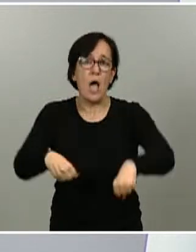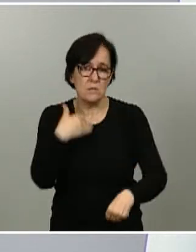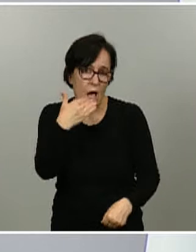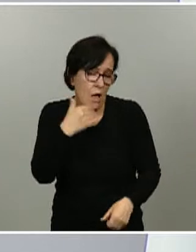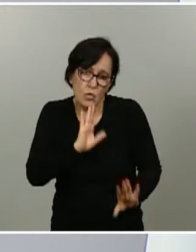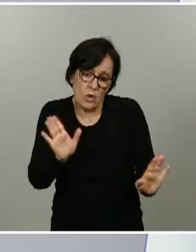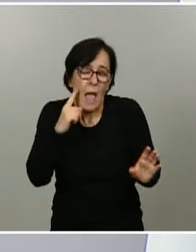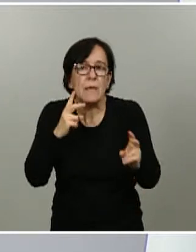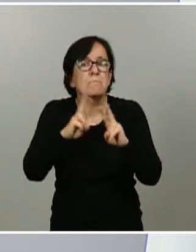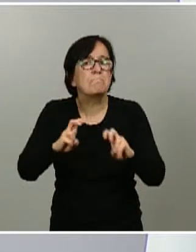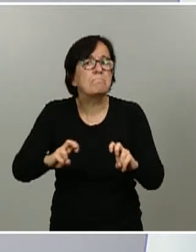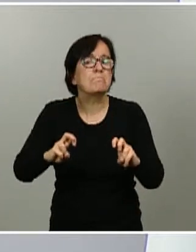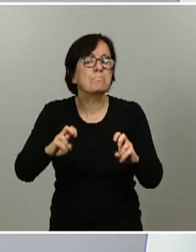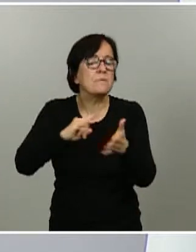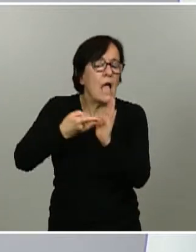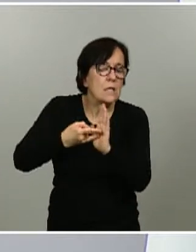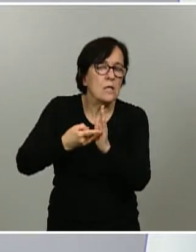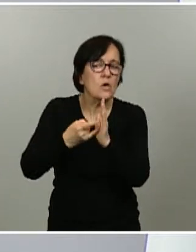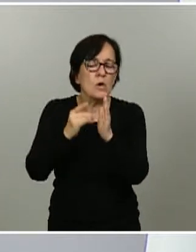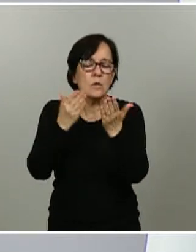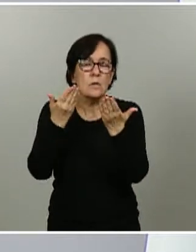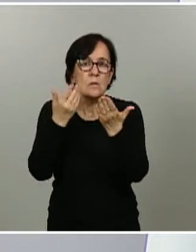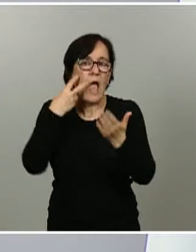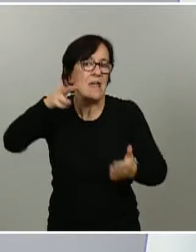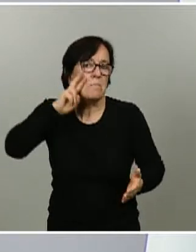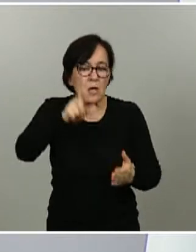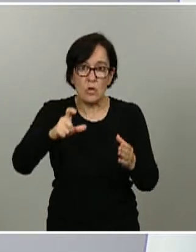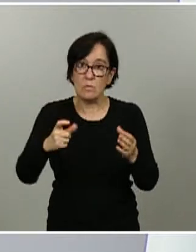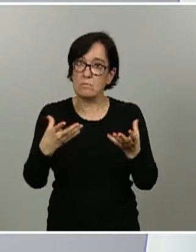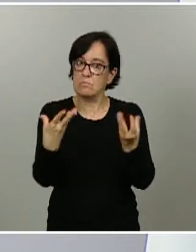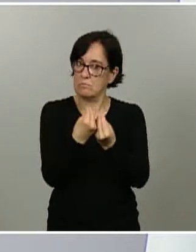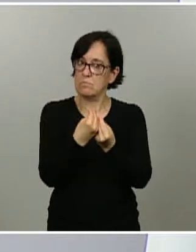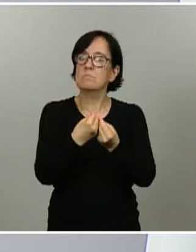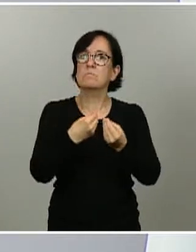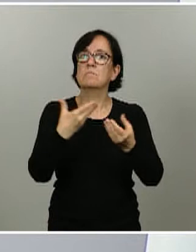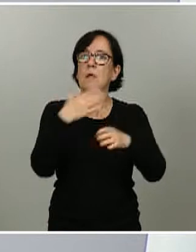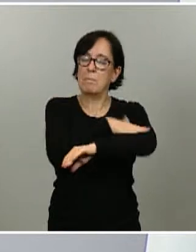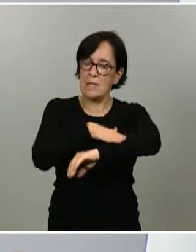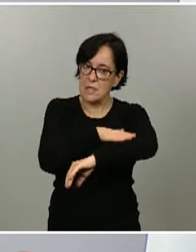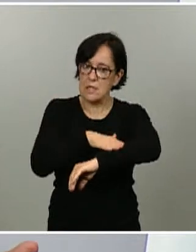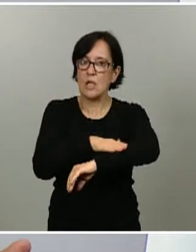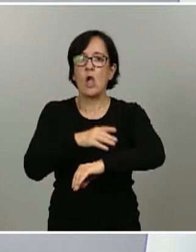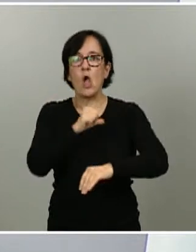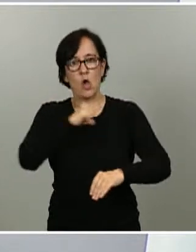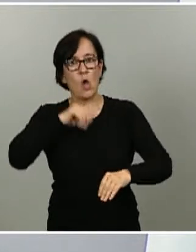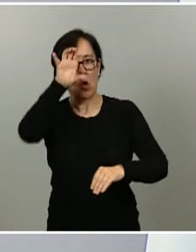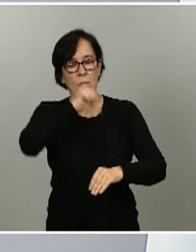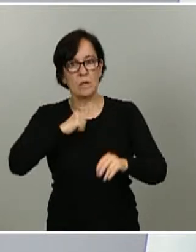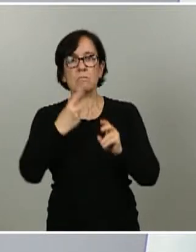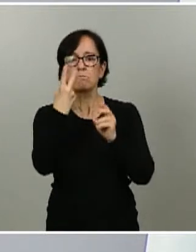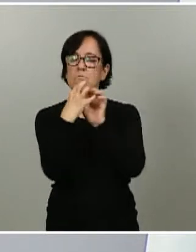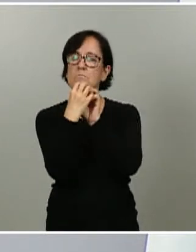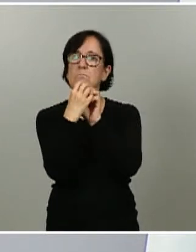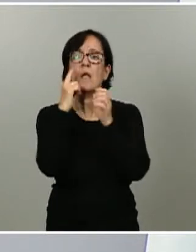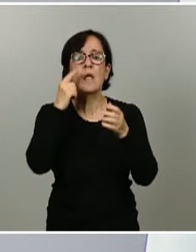análisis técnicos que hacen los expertos conjuntamente, los del Ministerio con los de la comunidad autónoma, y vamos a ver mañana en la reunión